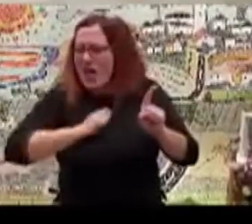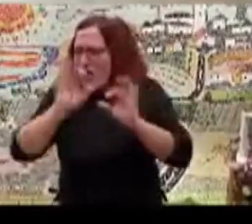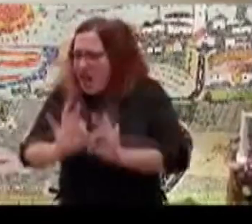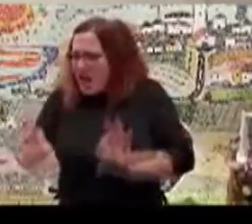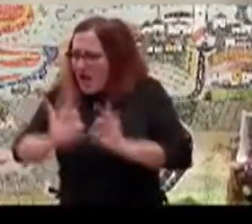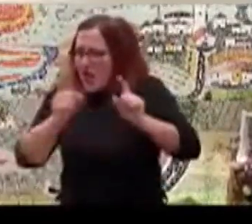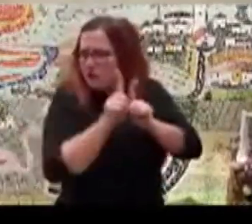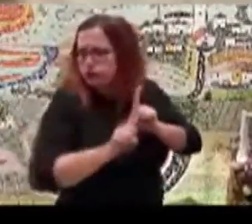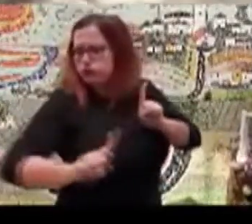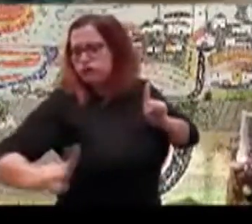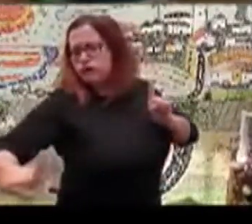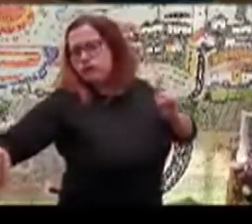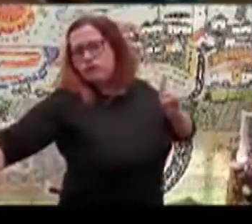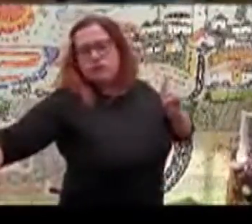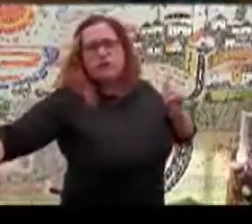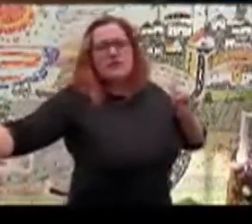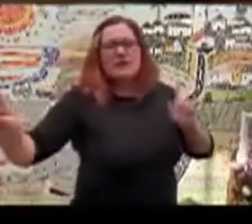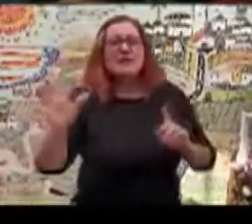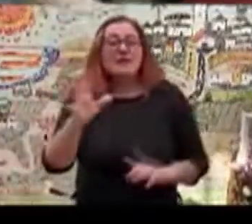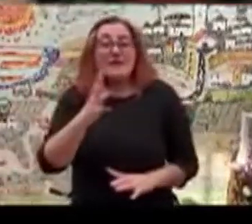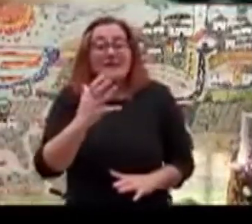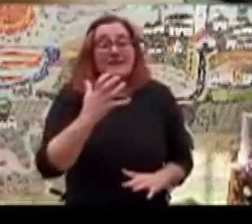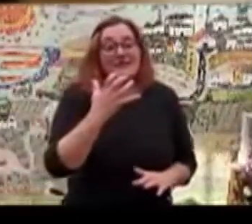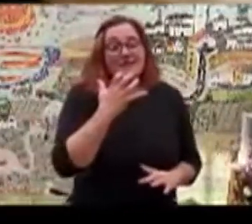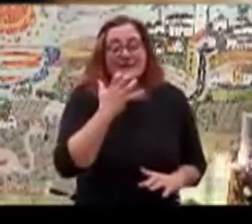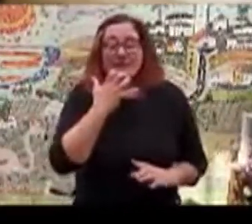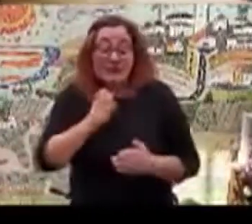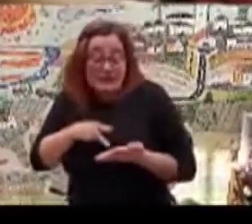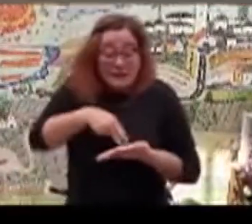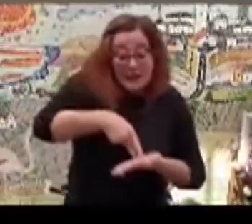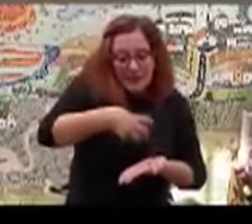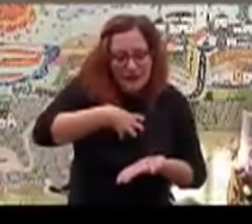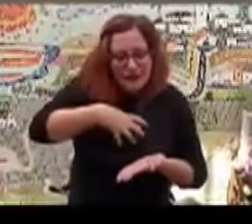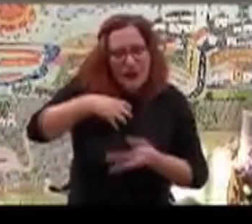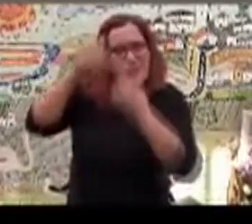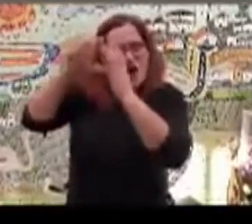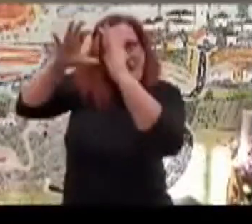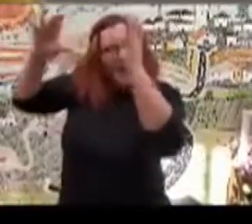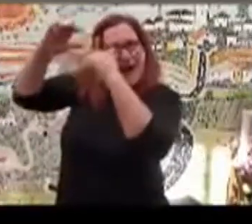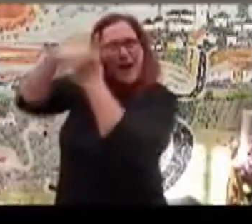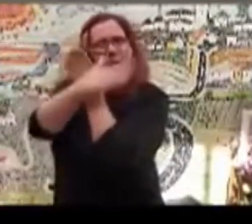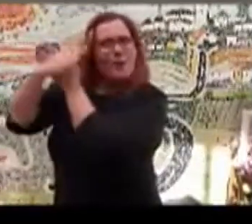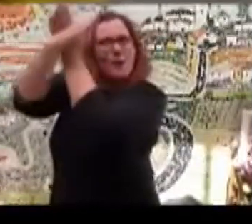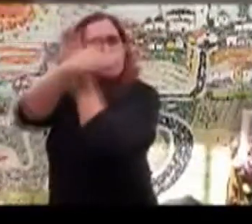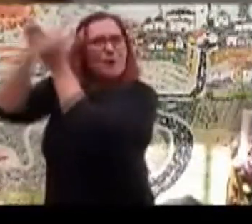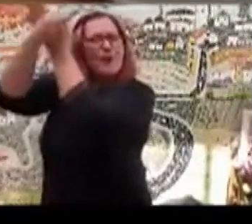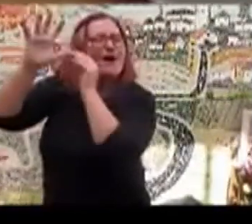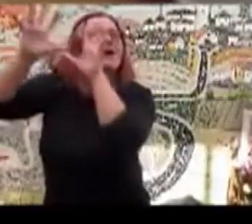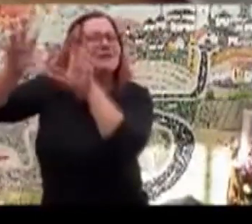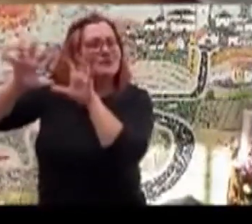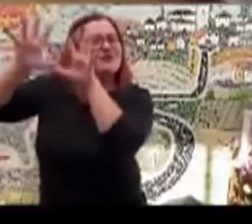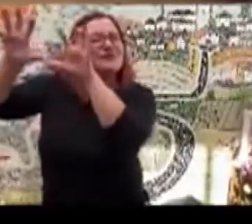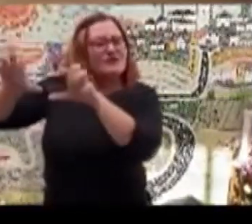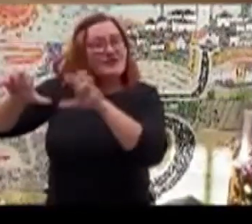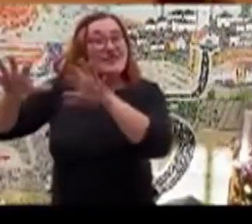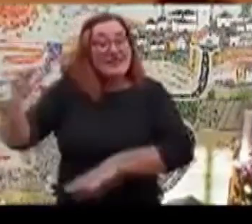Lo que no me aporte lejos, si alguien detiene mis pies, aprendería a volar.